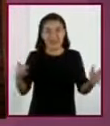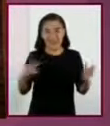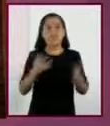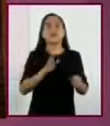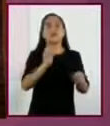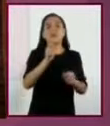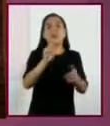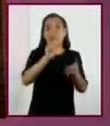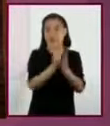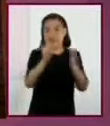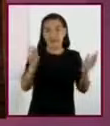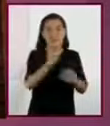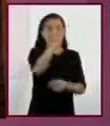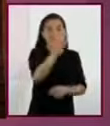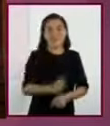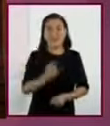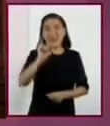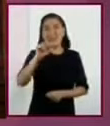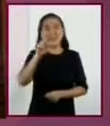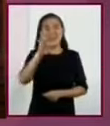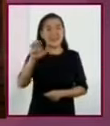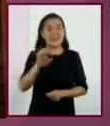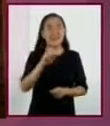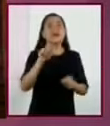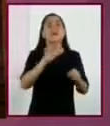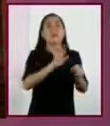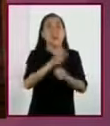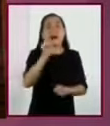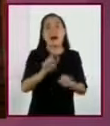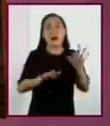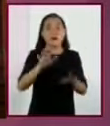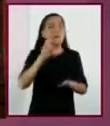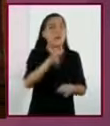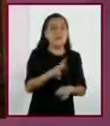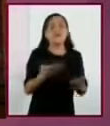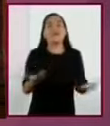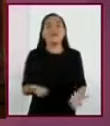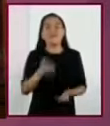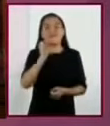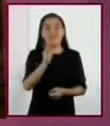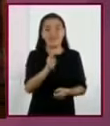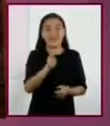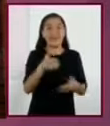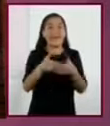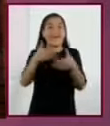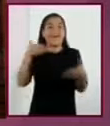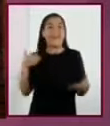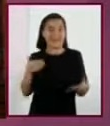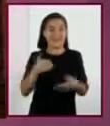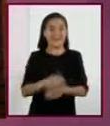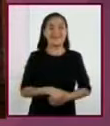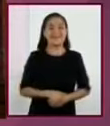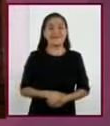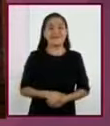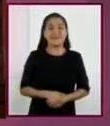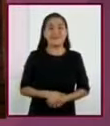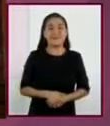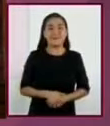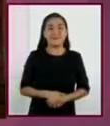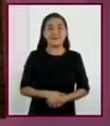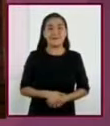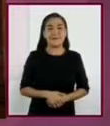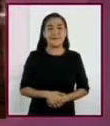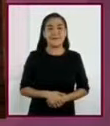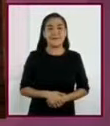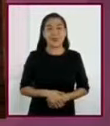de un libro, muchas veces sin darnos cuenta, activamos la habilidad de la anticipación. También, una